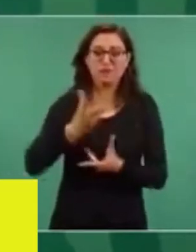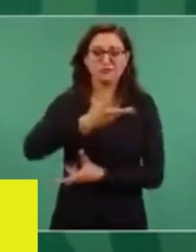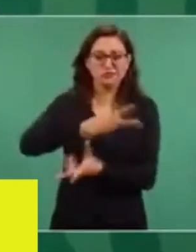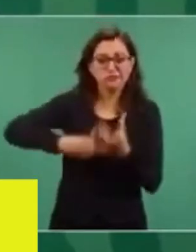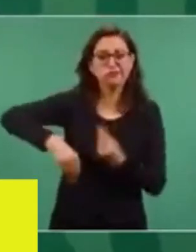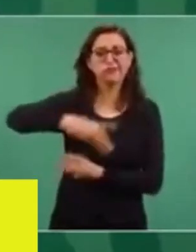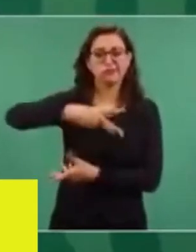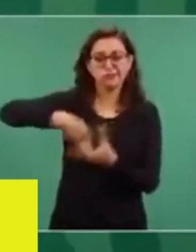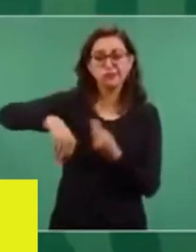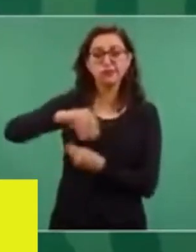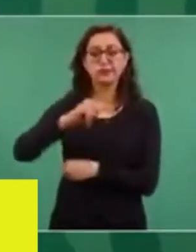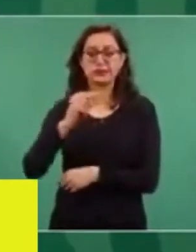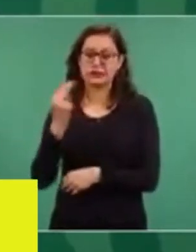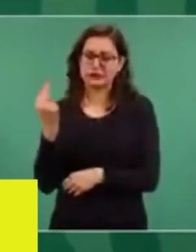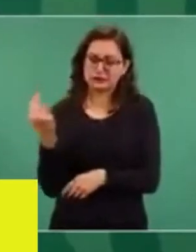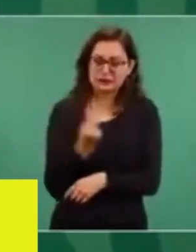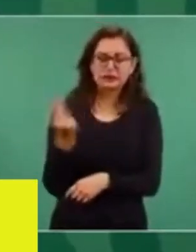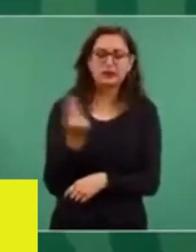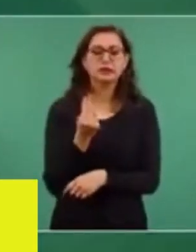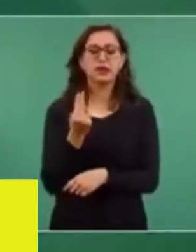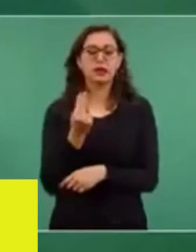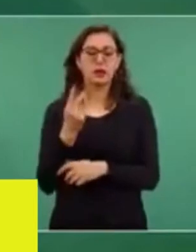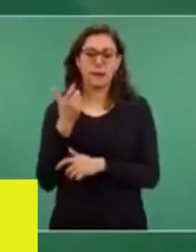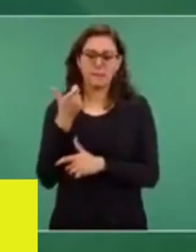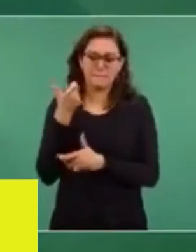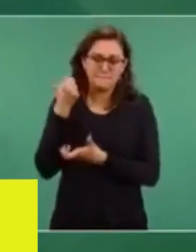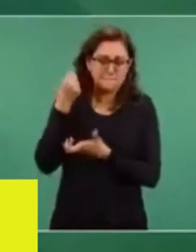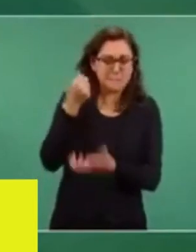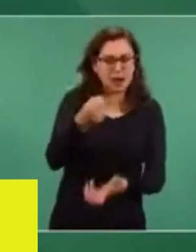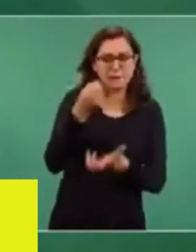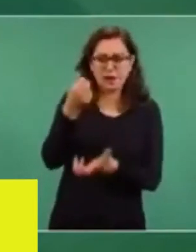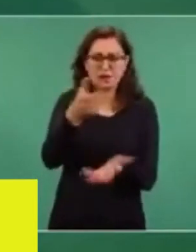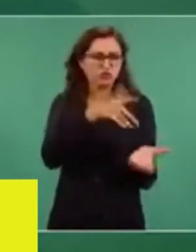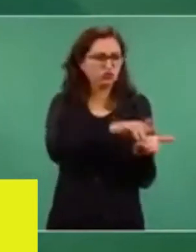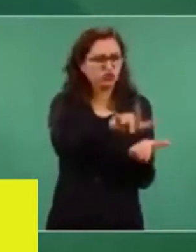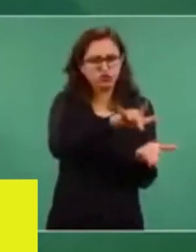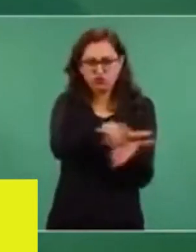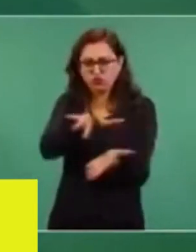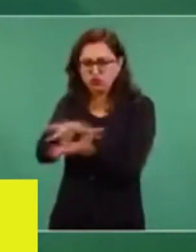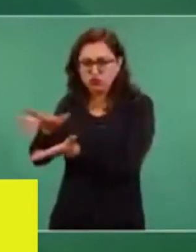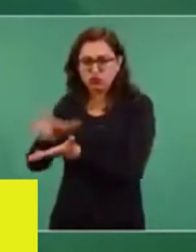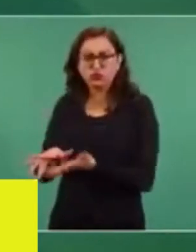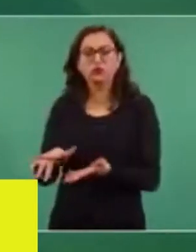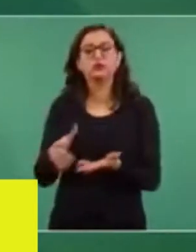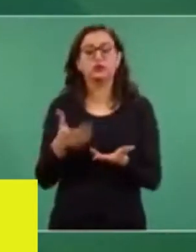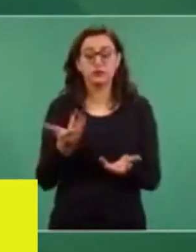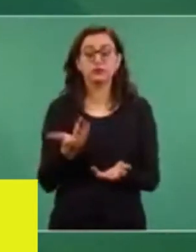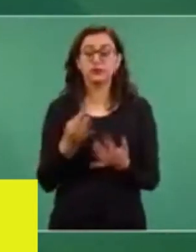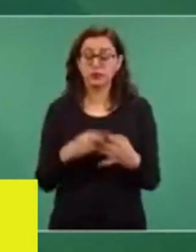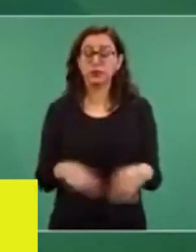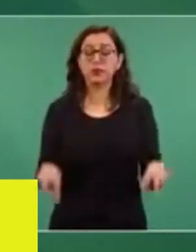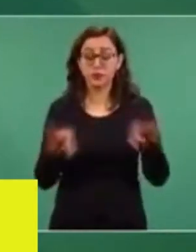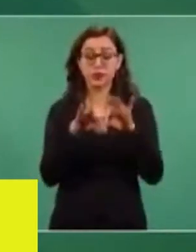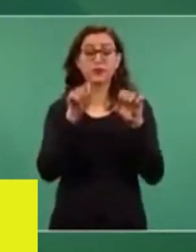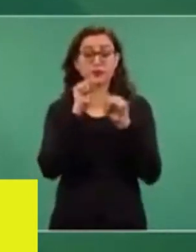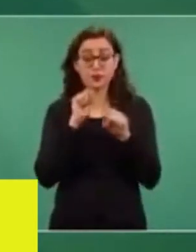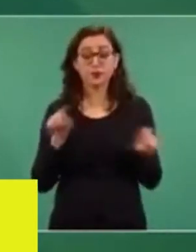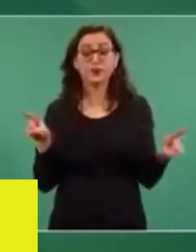del que se destinen fondos con ese propósito. Esto adicionalmente